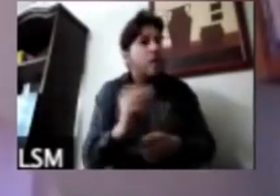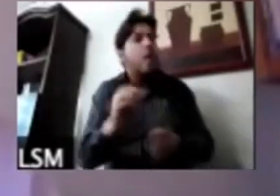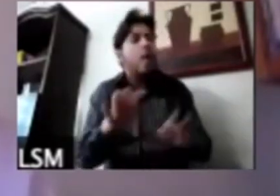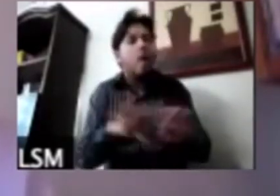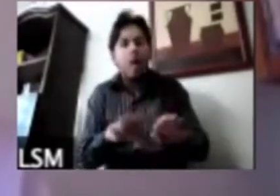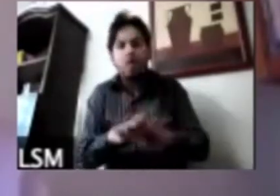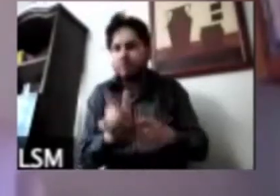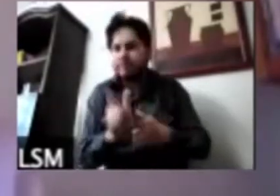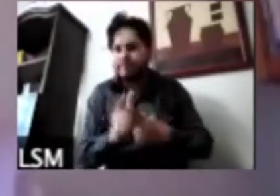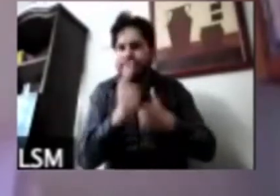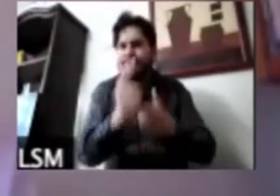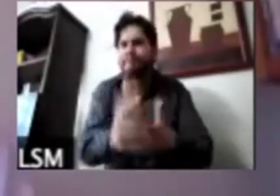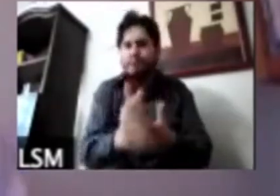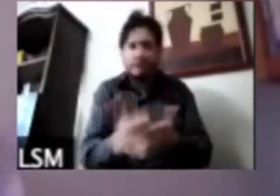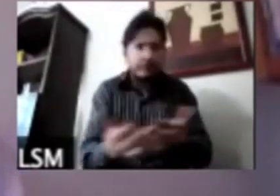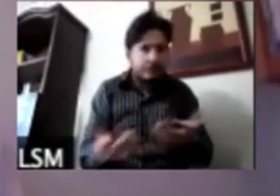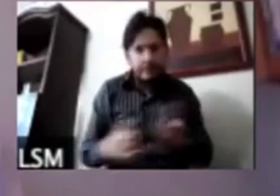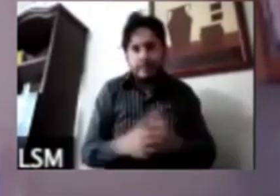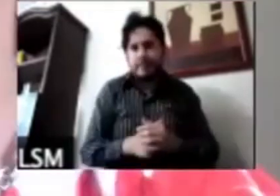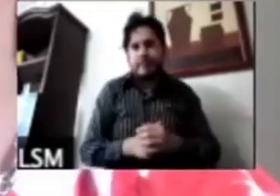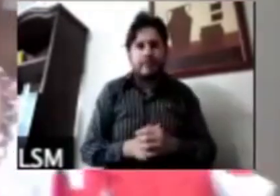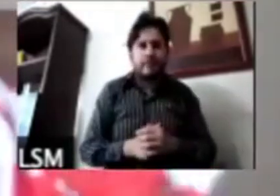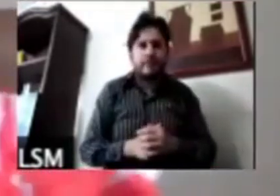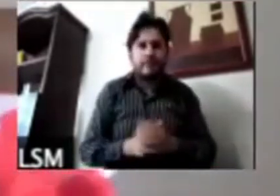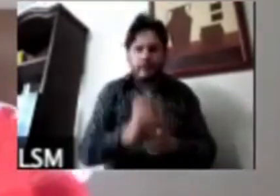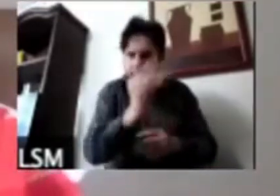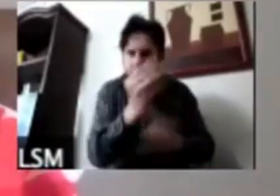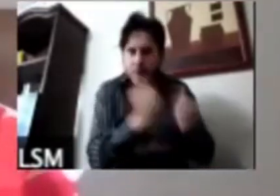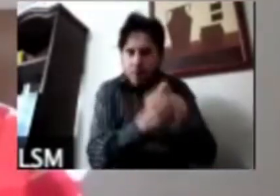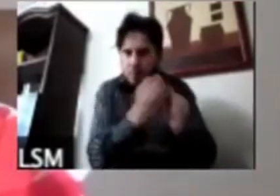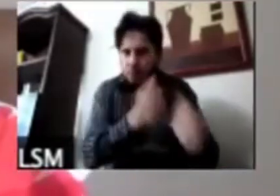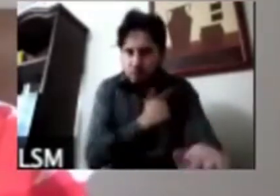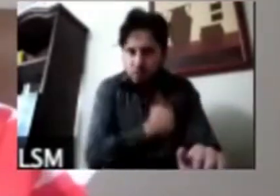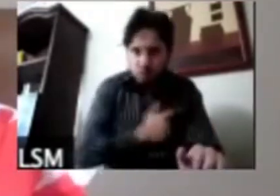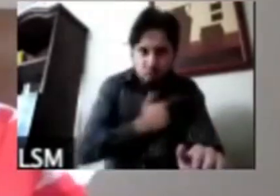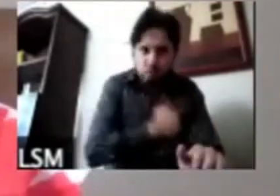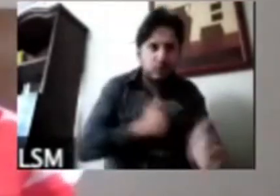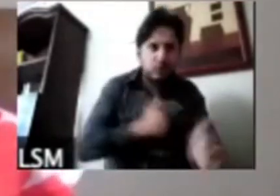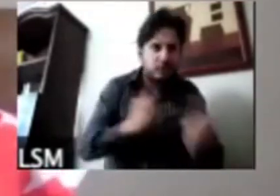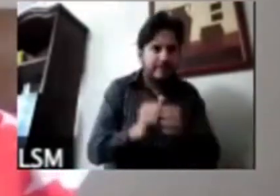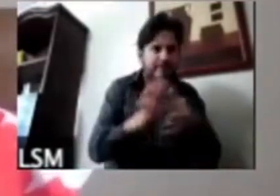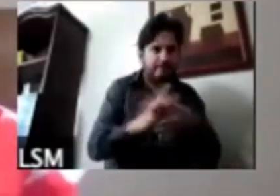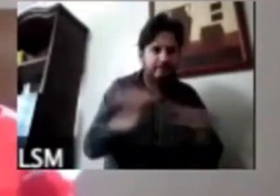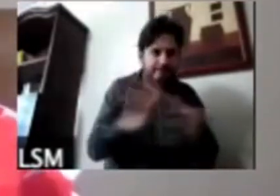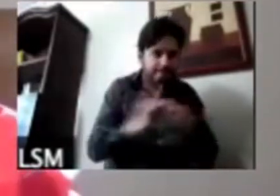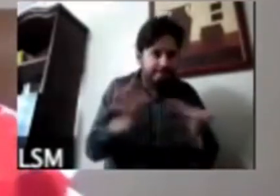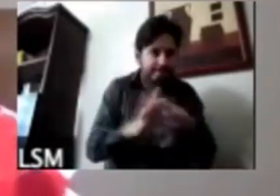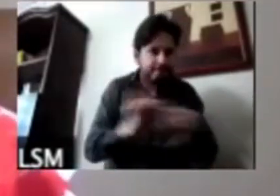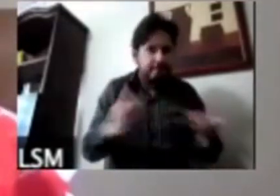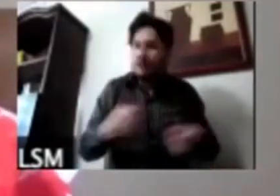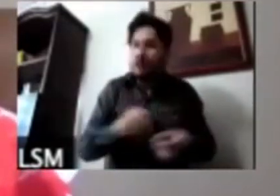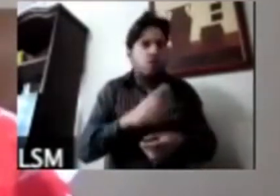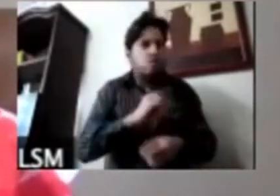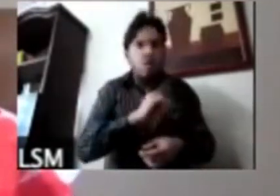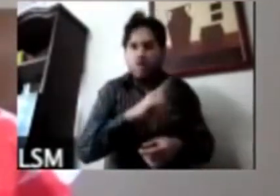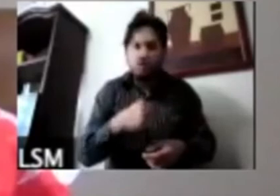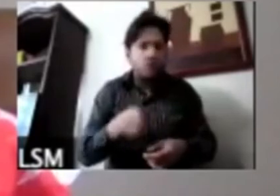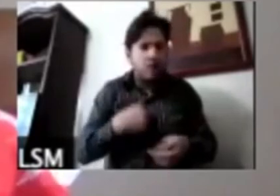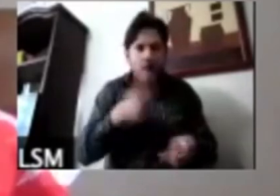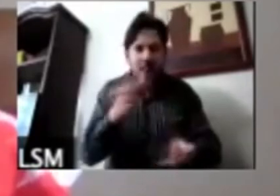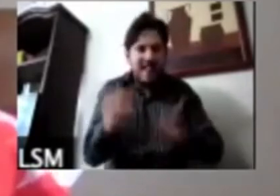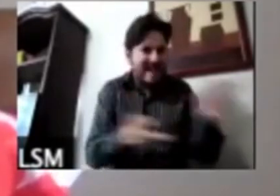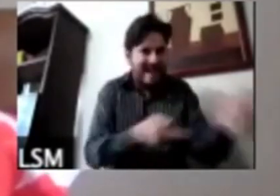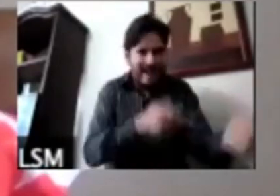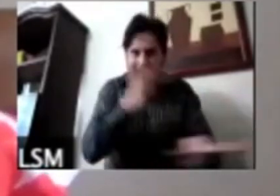longitudinal sí con mucho gusto les cuento bueno efectivamente yo no soy encuestóloga no somos